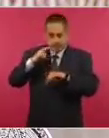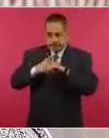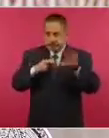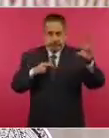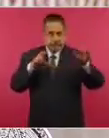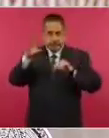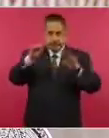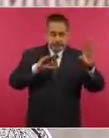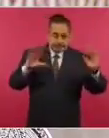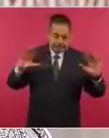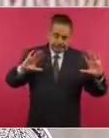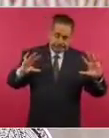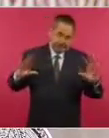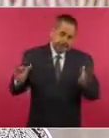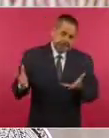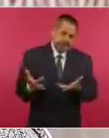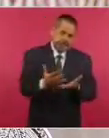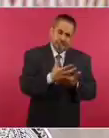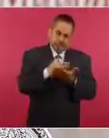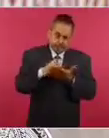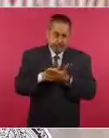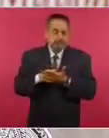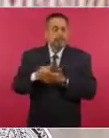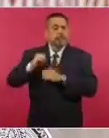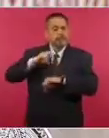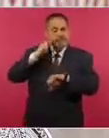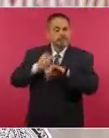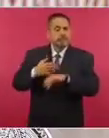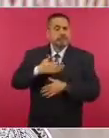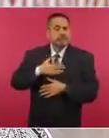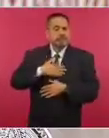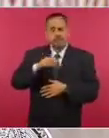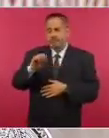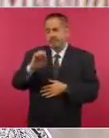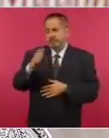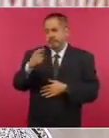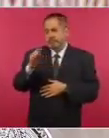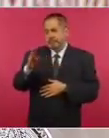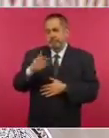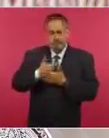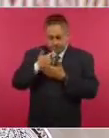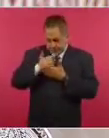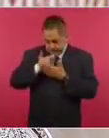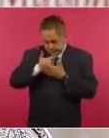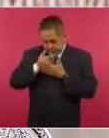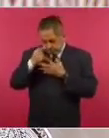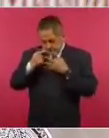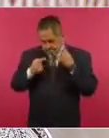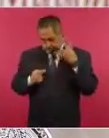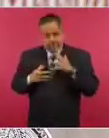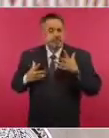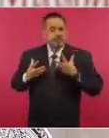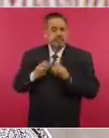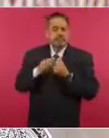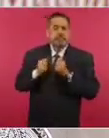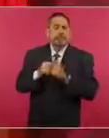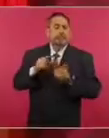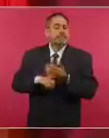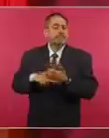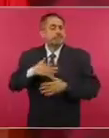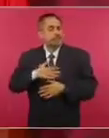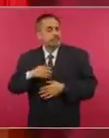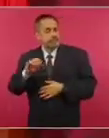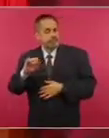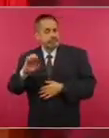Secretaría de Gobernación. Posteriormente, la contabilidad final será realizada de manera conjunta por la Secretaría de